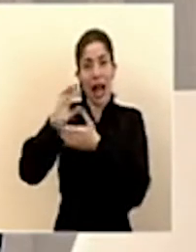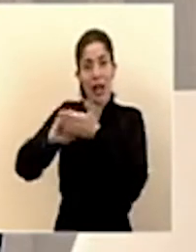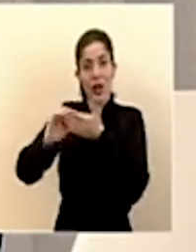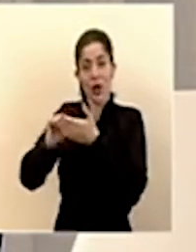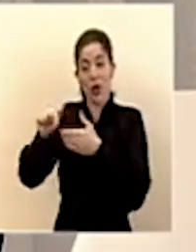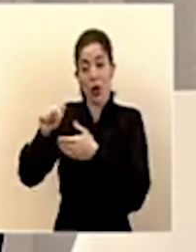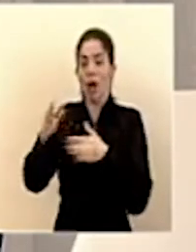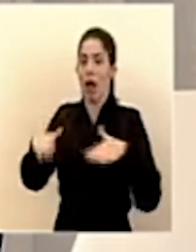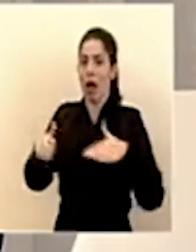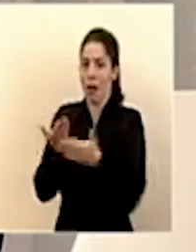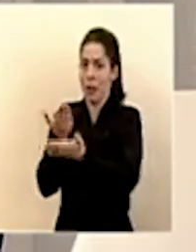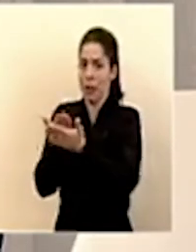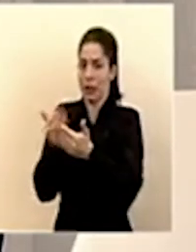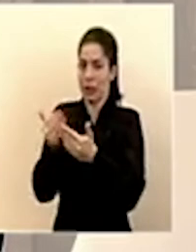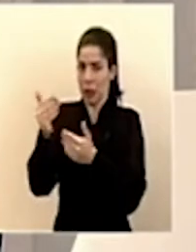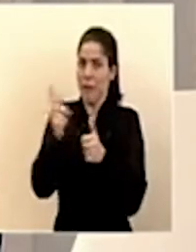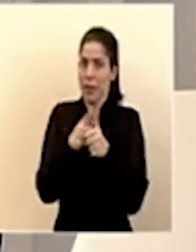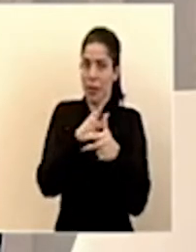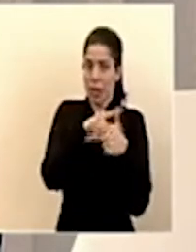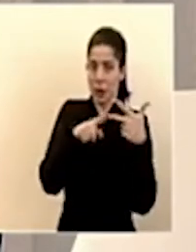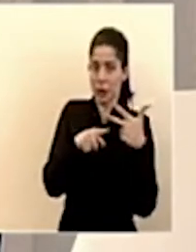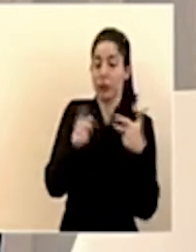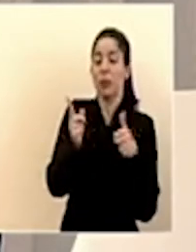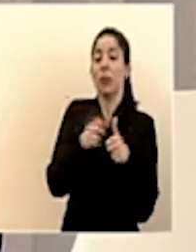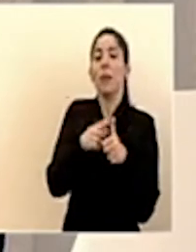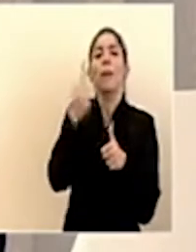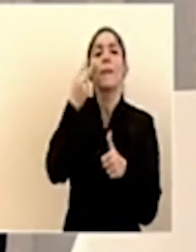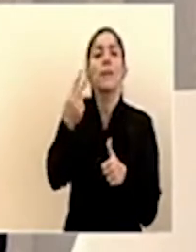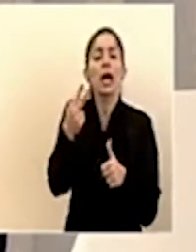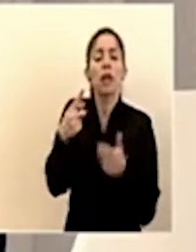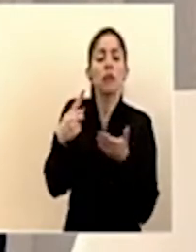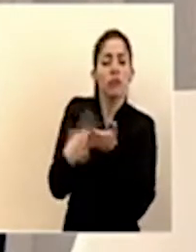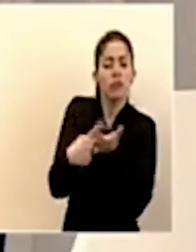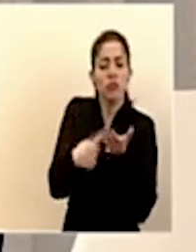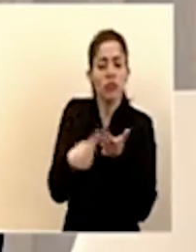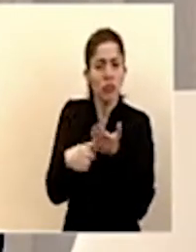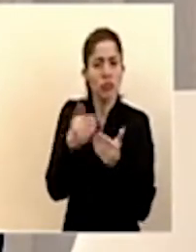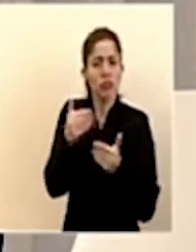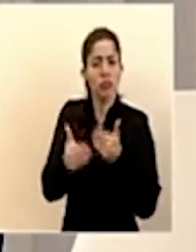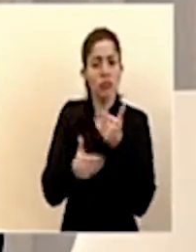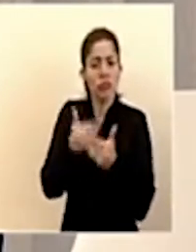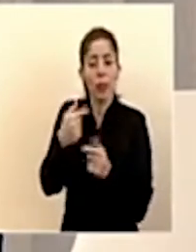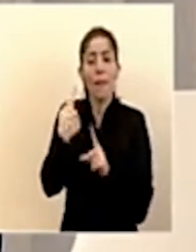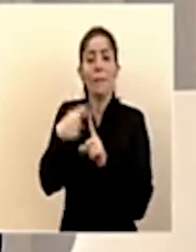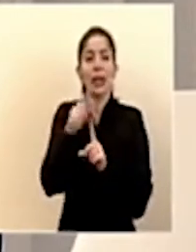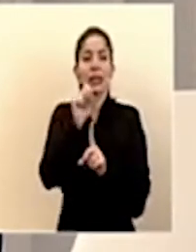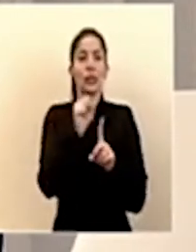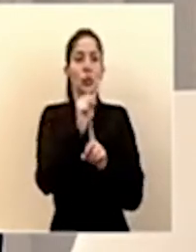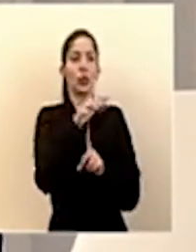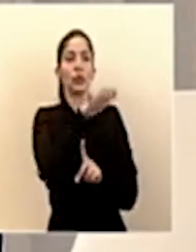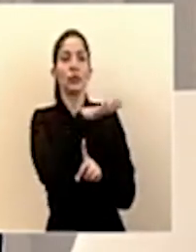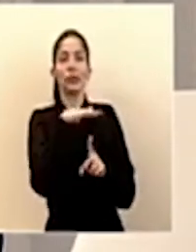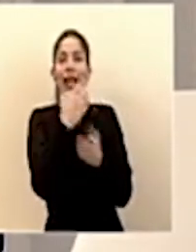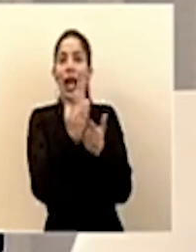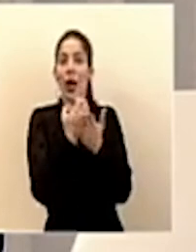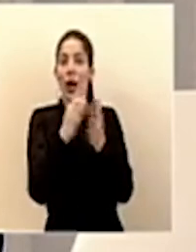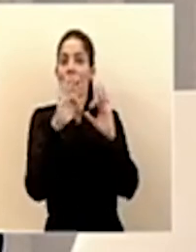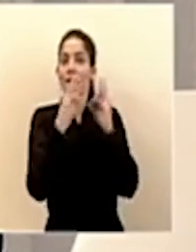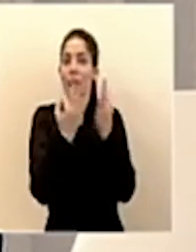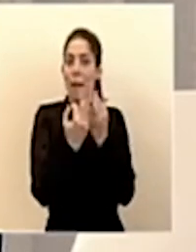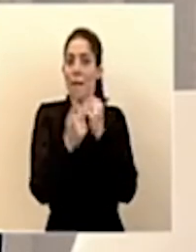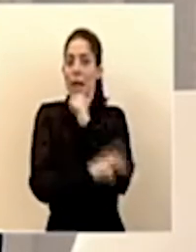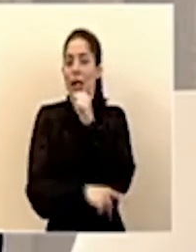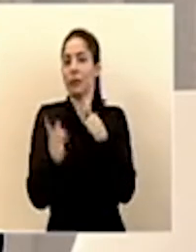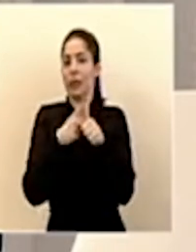salarios y veremos la evolución no sólo de la discusión propia sino de la situación económica de las familias y del